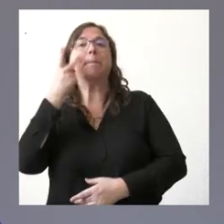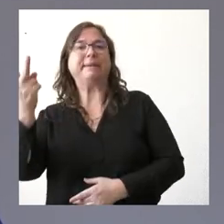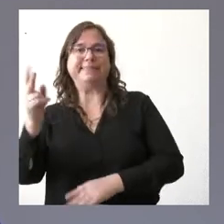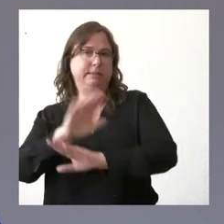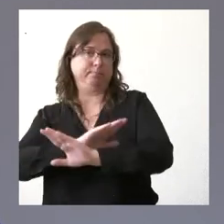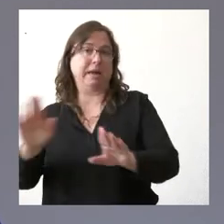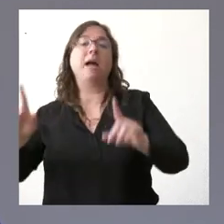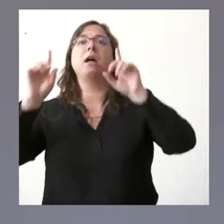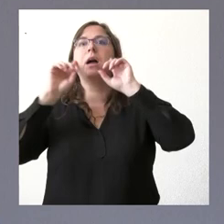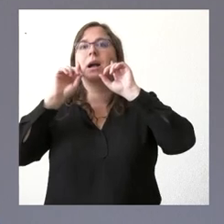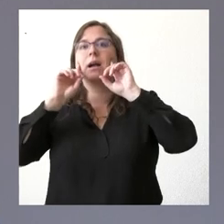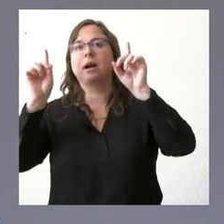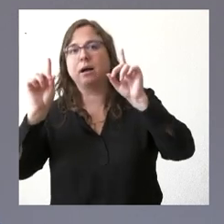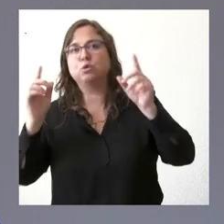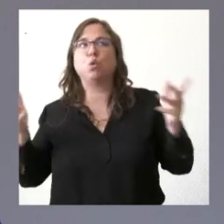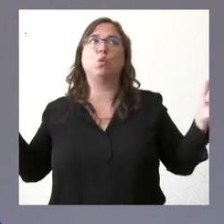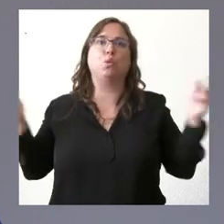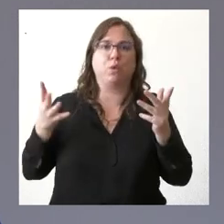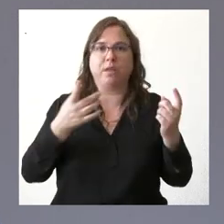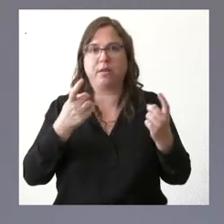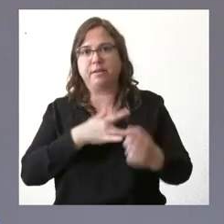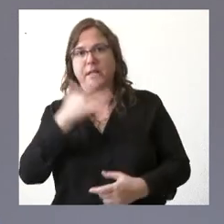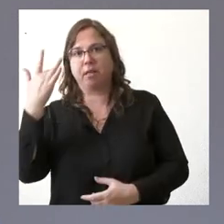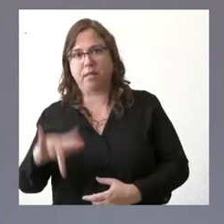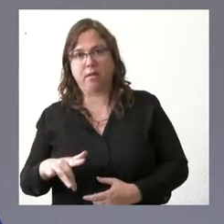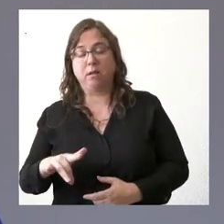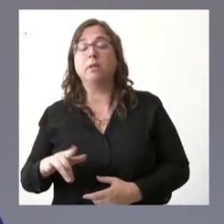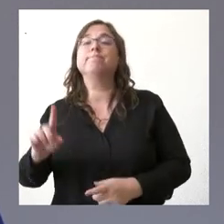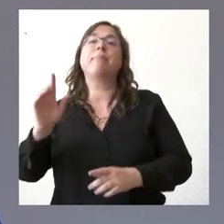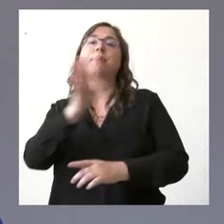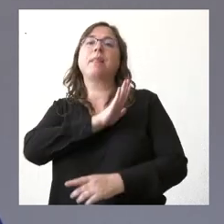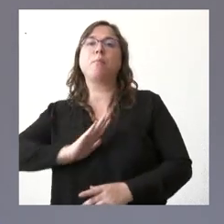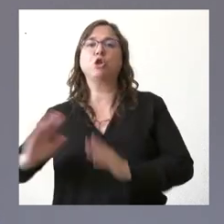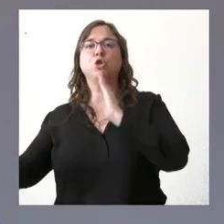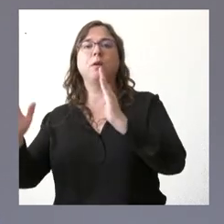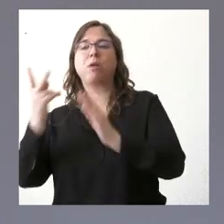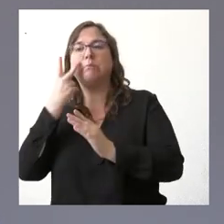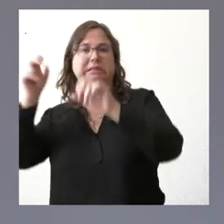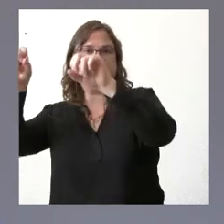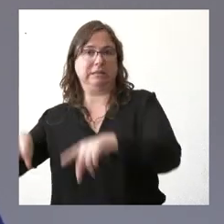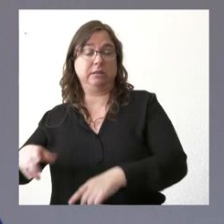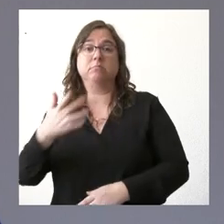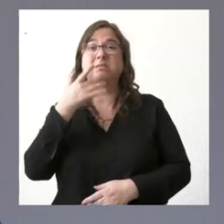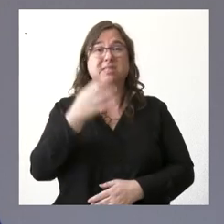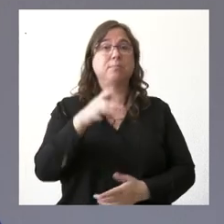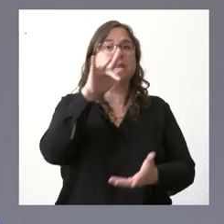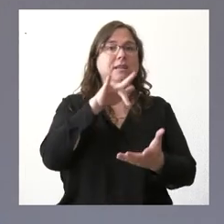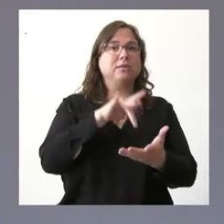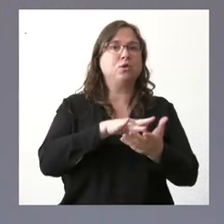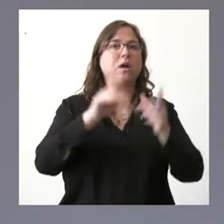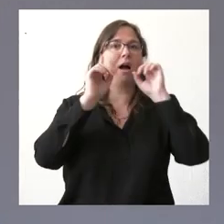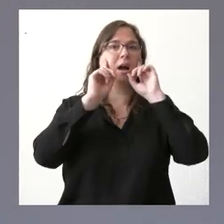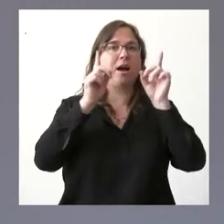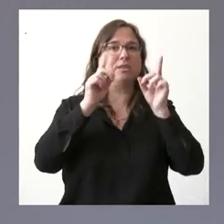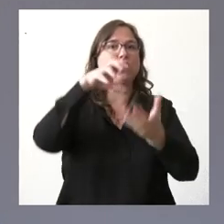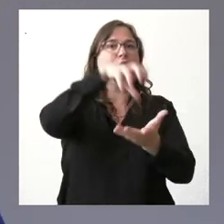salvo caso de urgente necesidad temporalmente como les digo en el momento que se detecta algún caso cada centro tiene